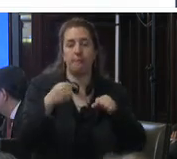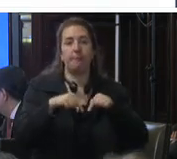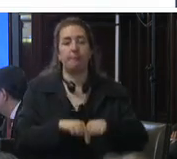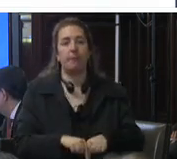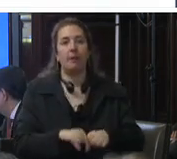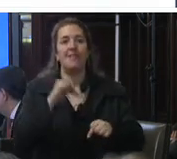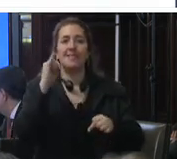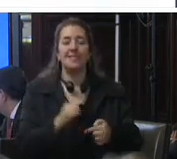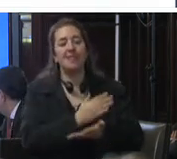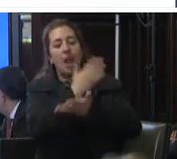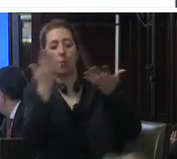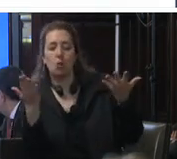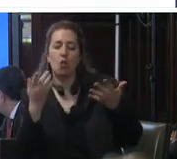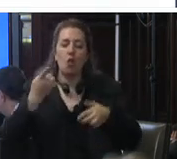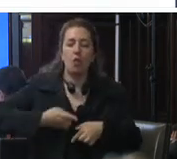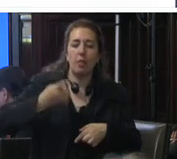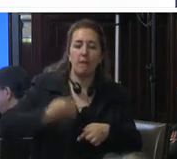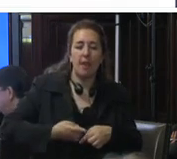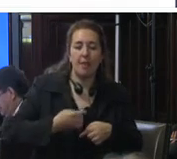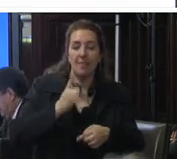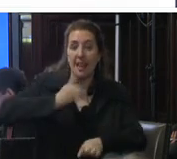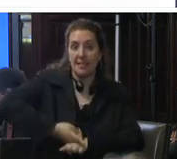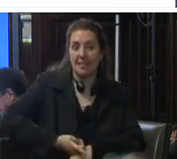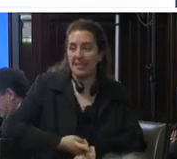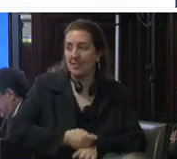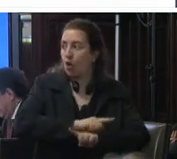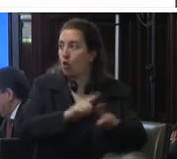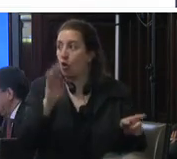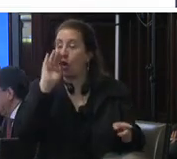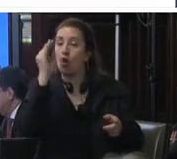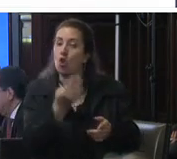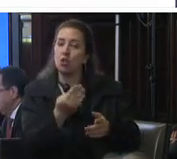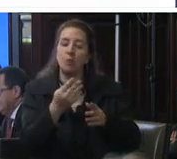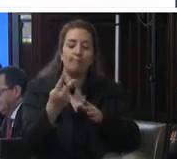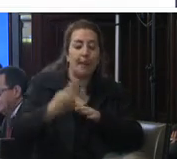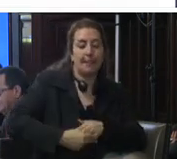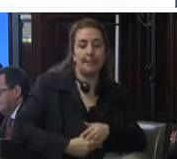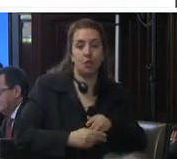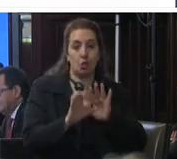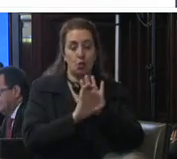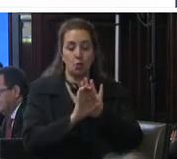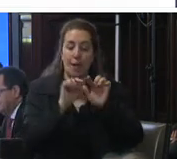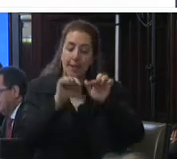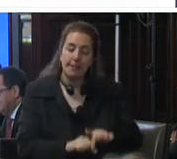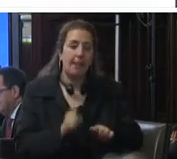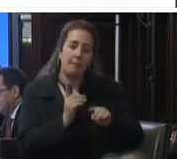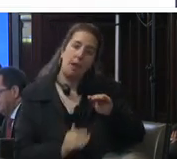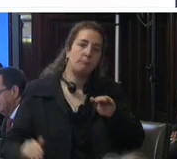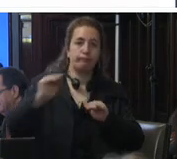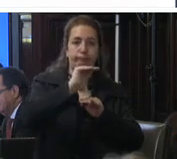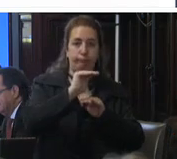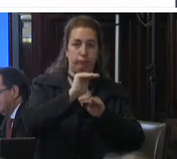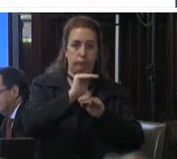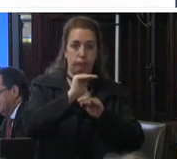los deberes del fallo implica desconocer una restricción constitucional esta deberá prevalecer en términos de la jurisprudencia